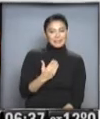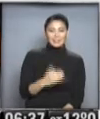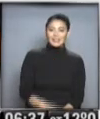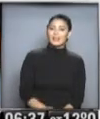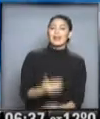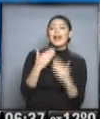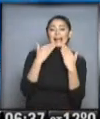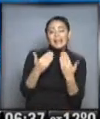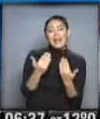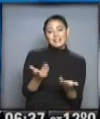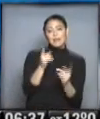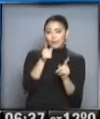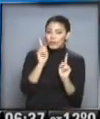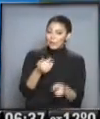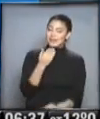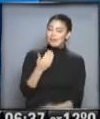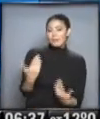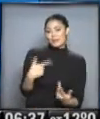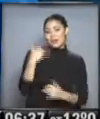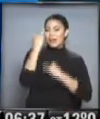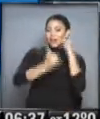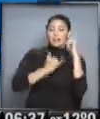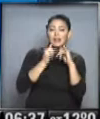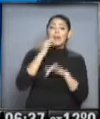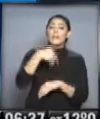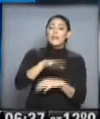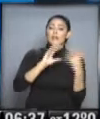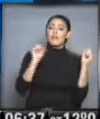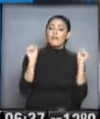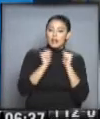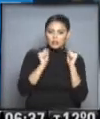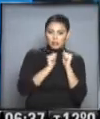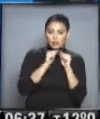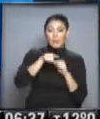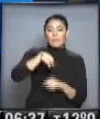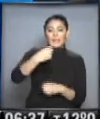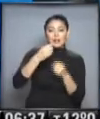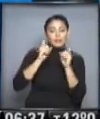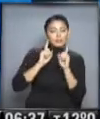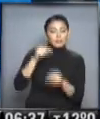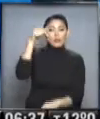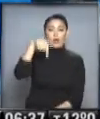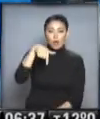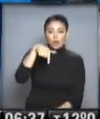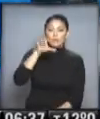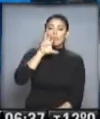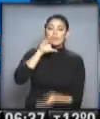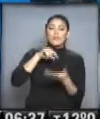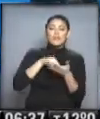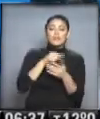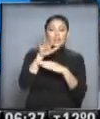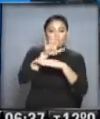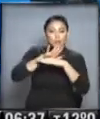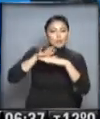Marcelo. Bueno, como sos simpático, vos también te voy a dar el pronóstico. El frío viene para quedarse a partir de mañana. Hoy en el sur de la provincia de Buenos Aires,